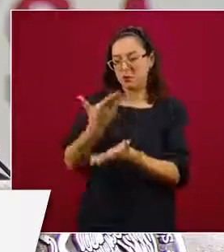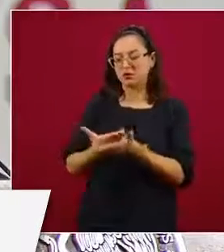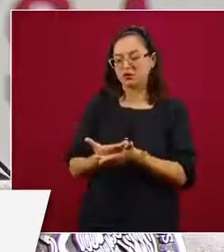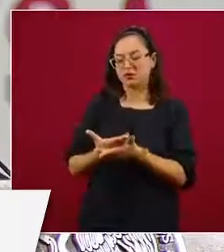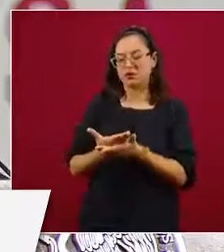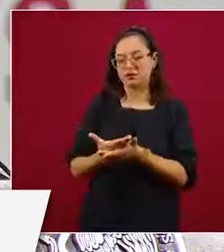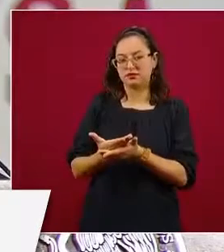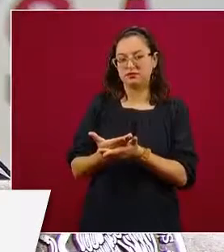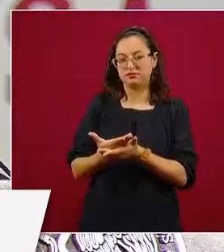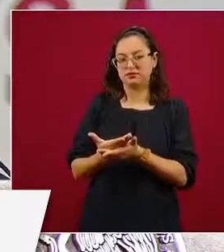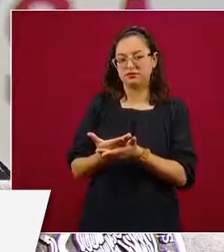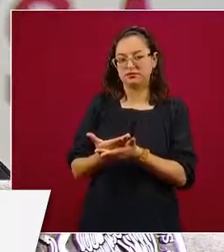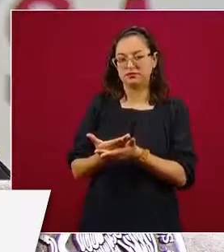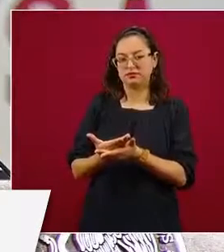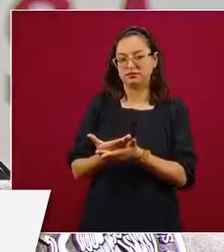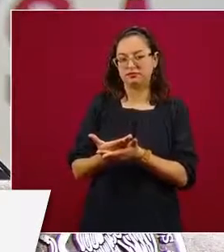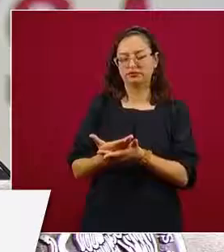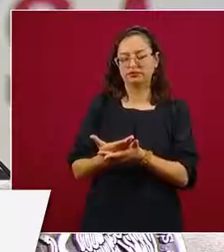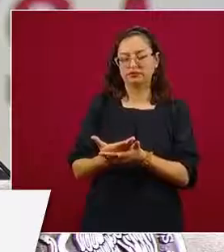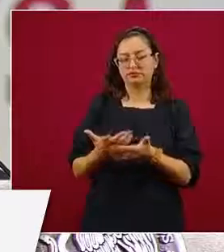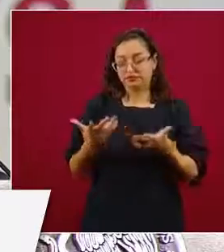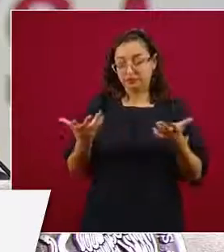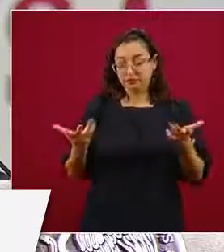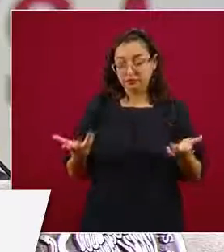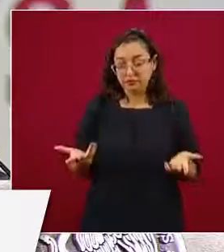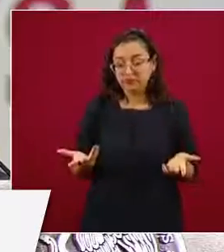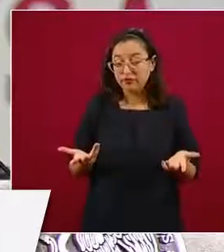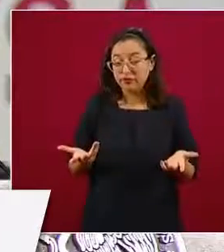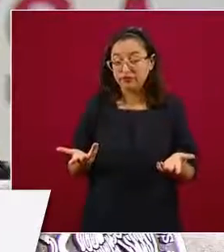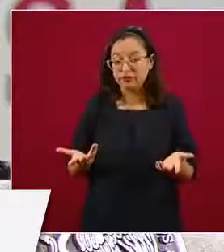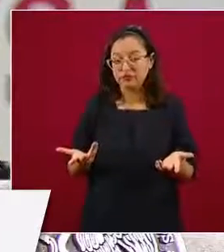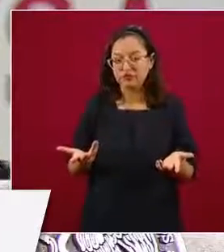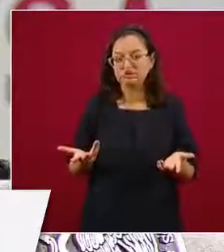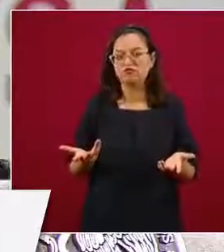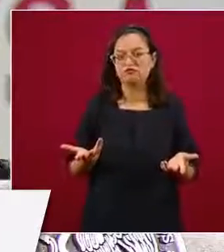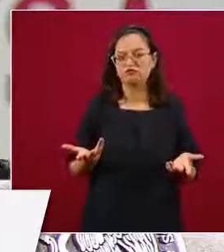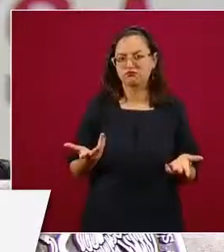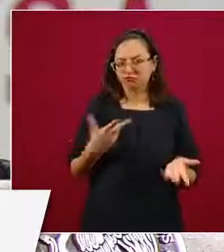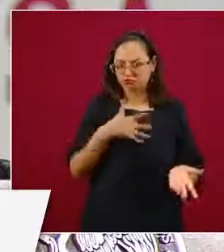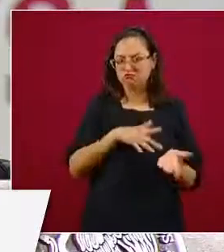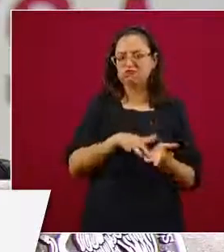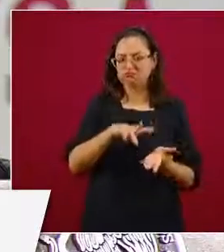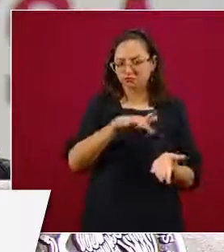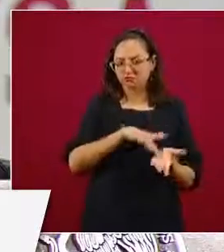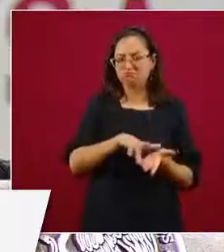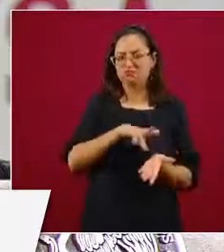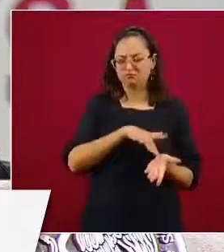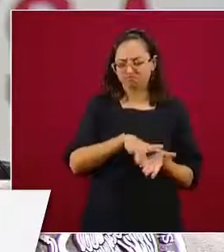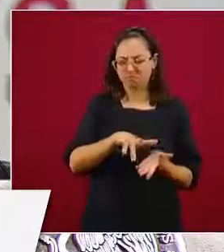de modo que sí es una aportación